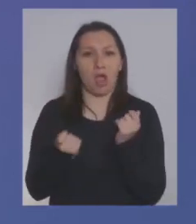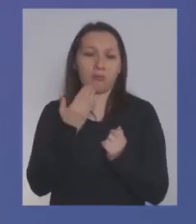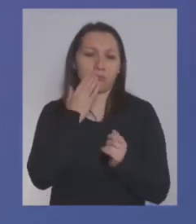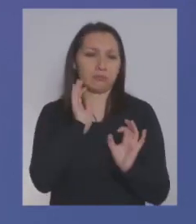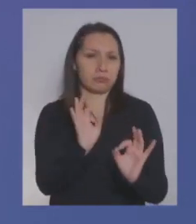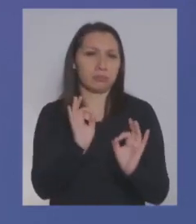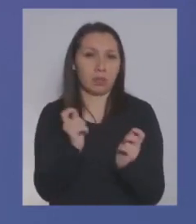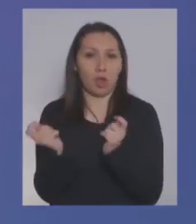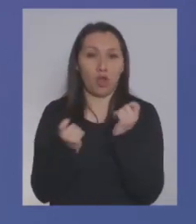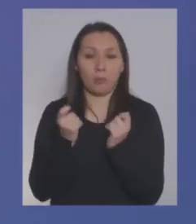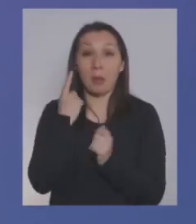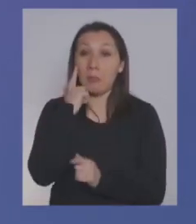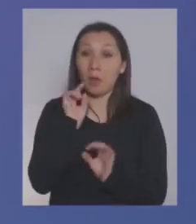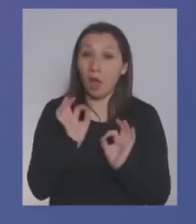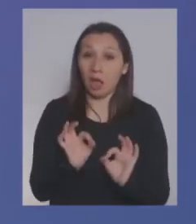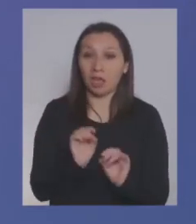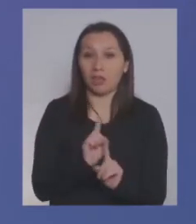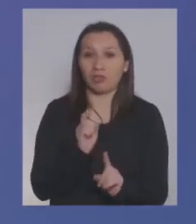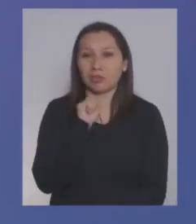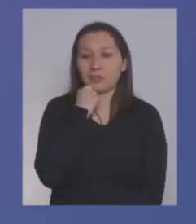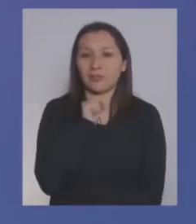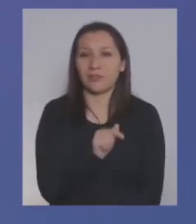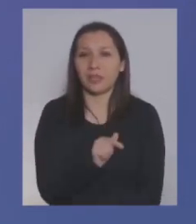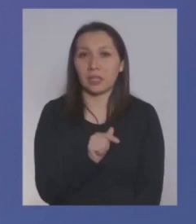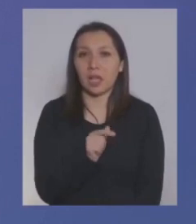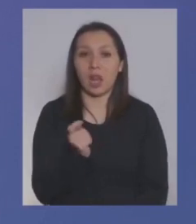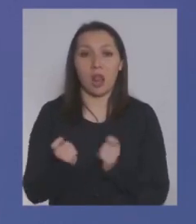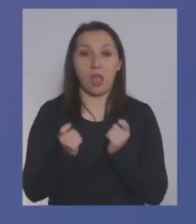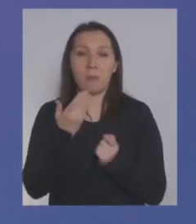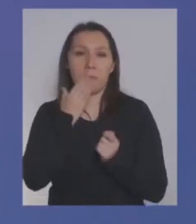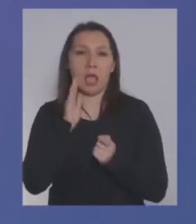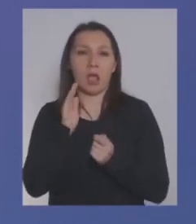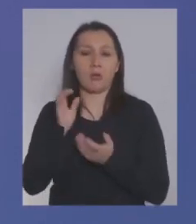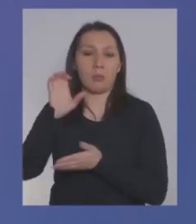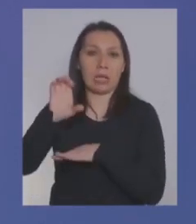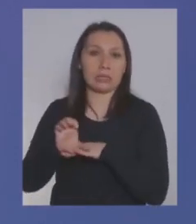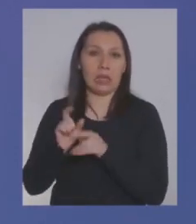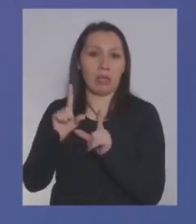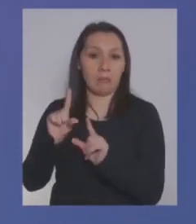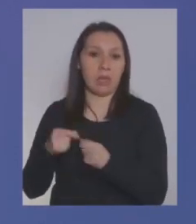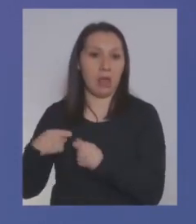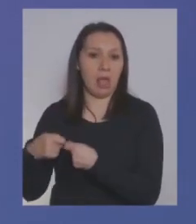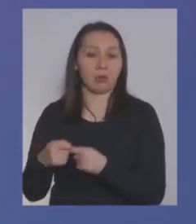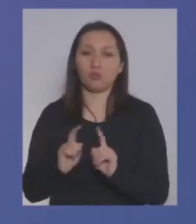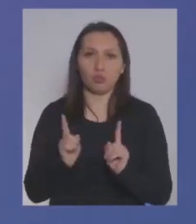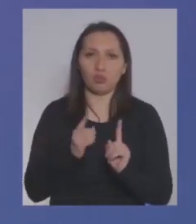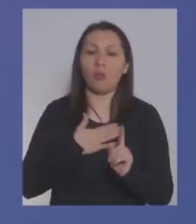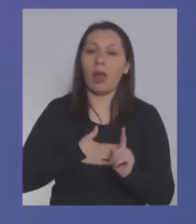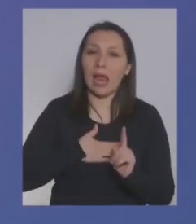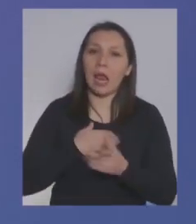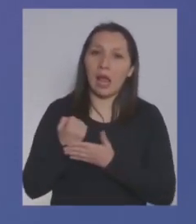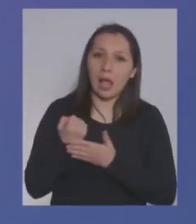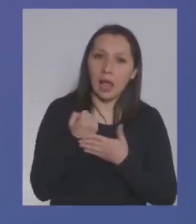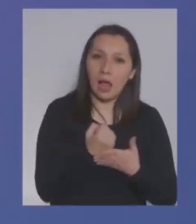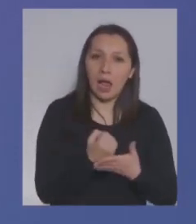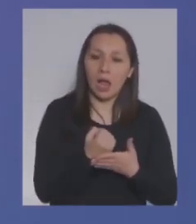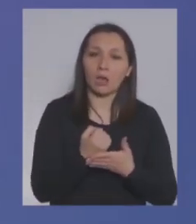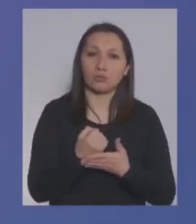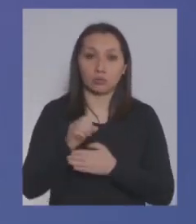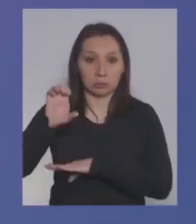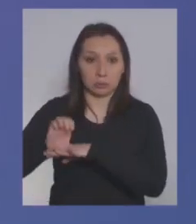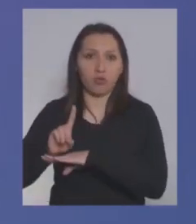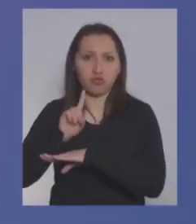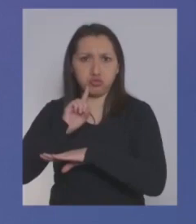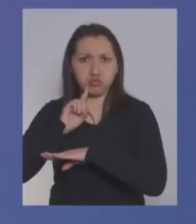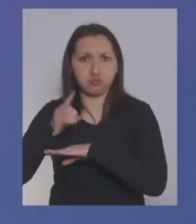fantástica de recursos pero aquí no se trata de economía fantástica de recursos fiscales precisamente lo que queremos hacer es poner esa